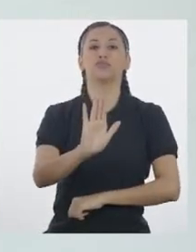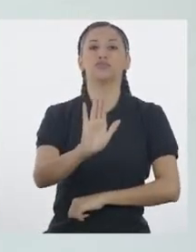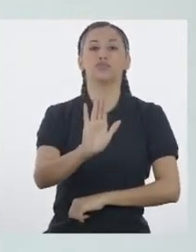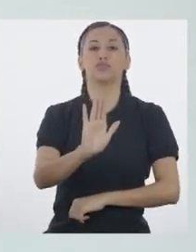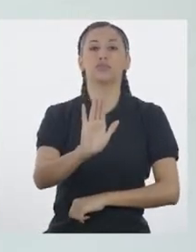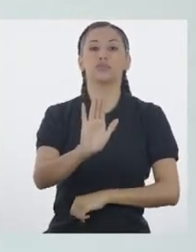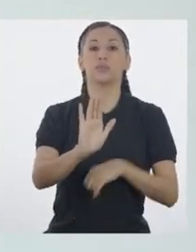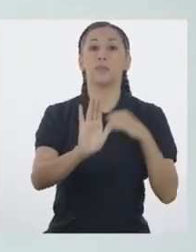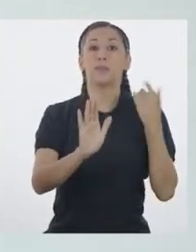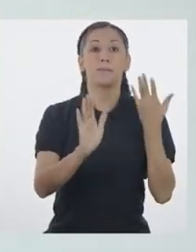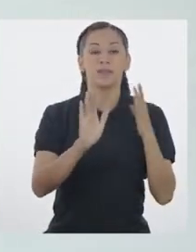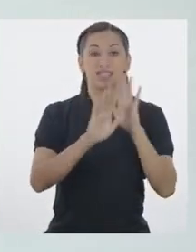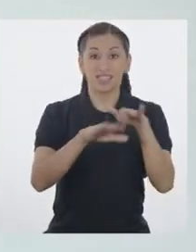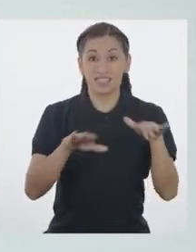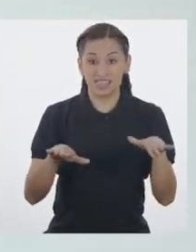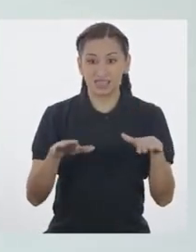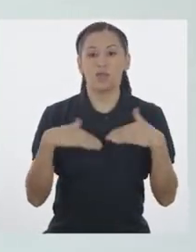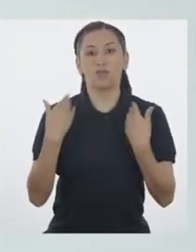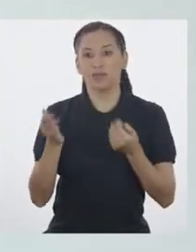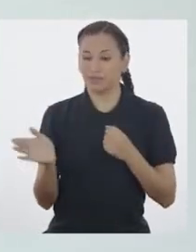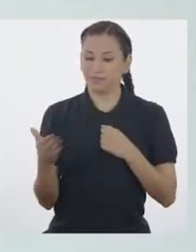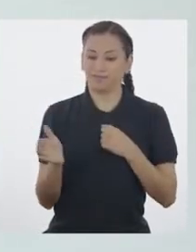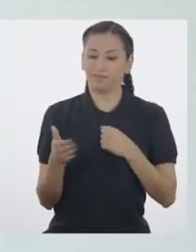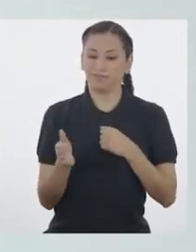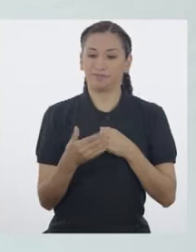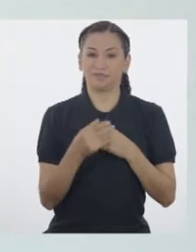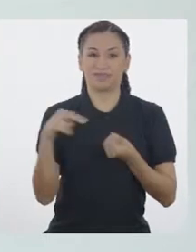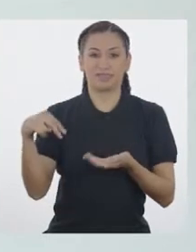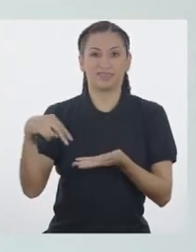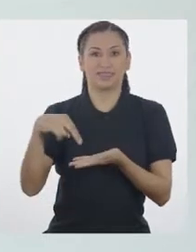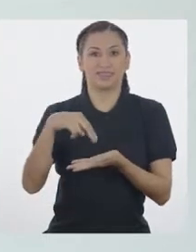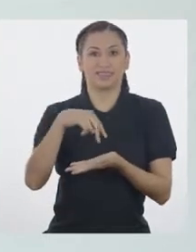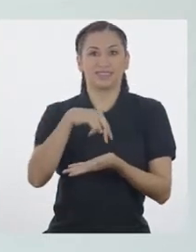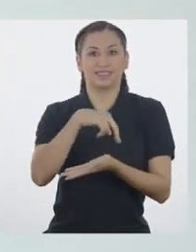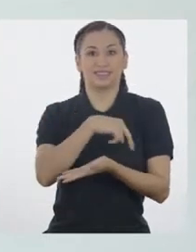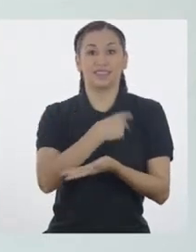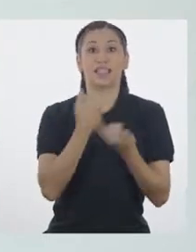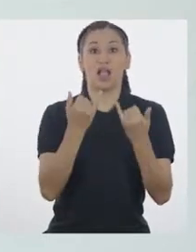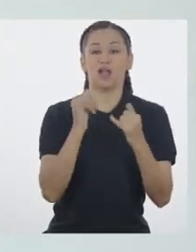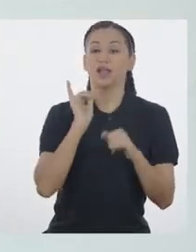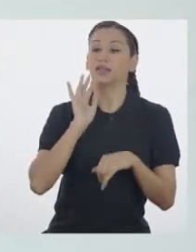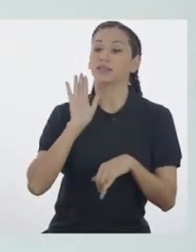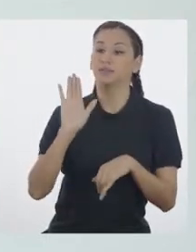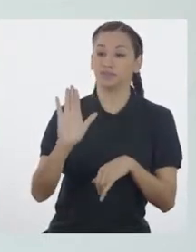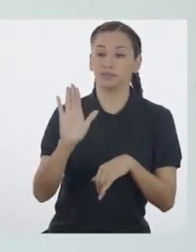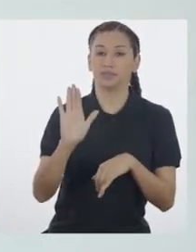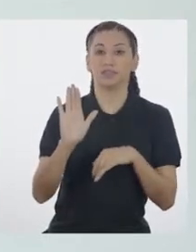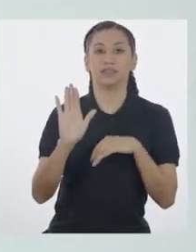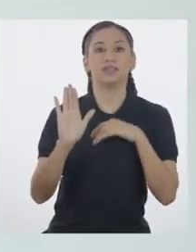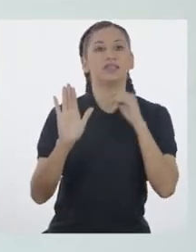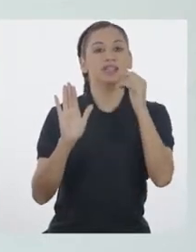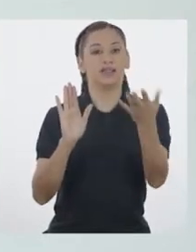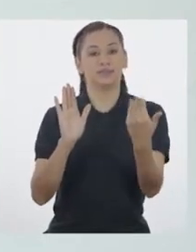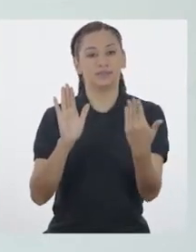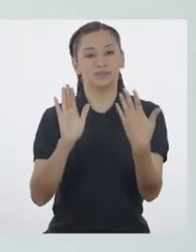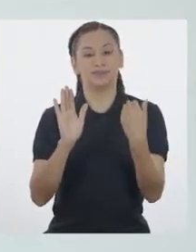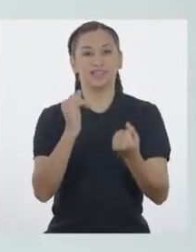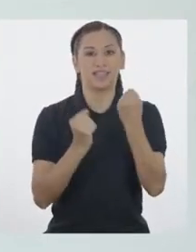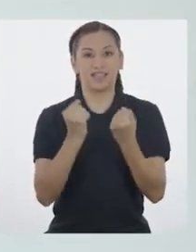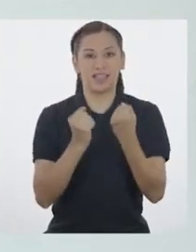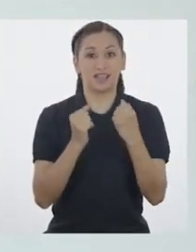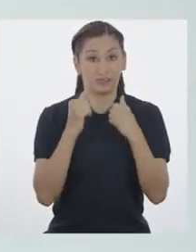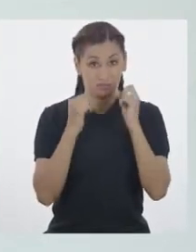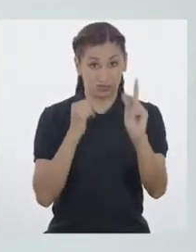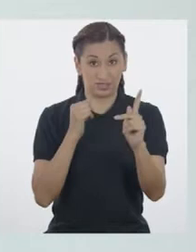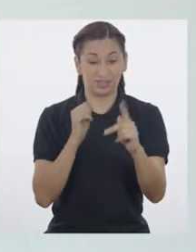a hacer la seña con un brazo para que los niños puedan cruzar la pista. Ahora detenemos el pase peatonal para que los carros puedan pasar. Muy bien.